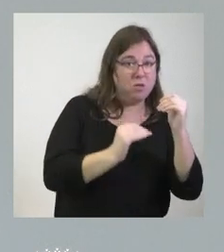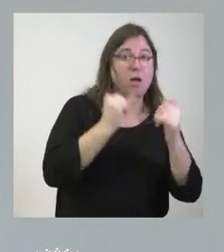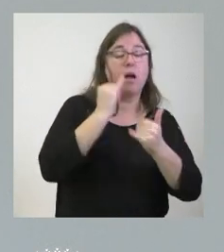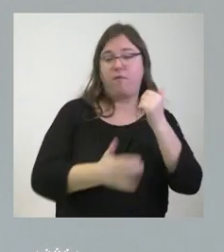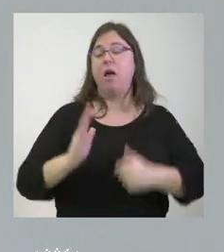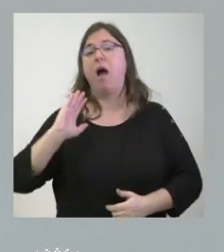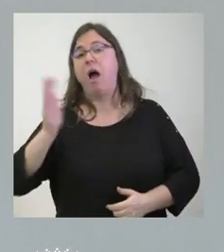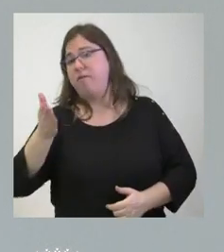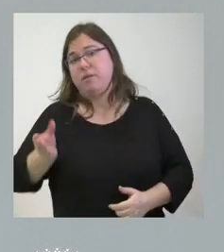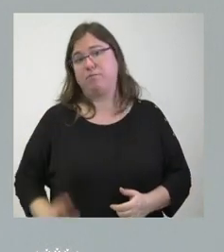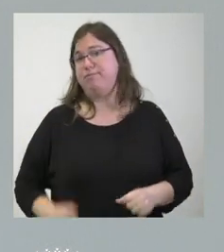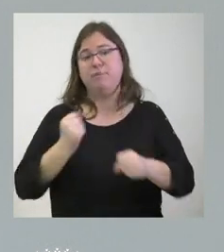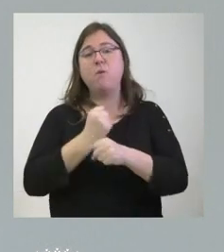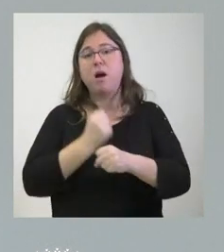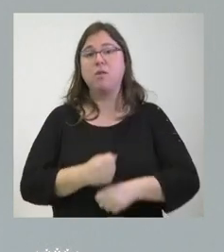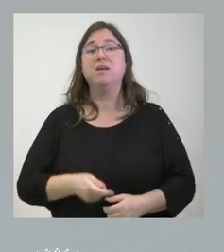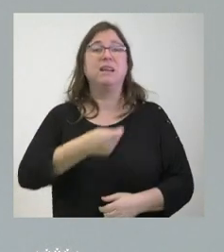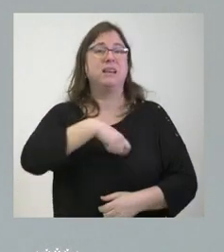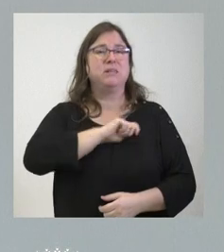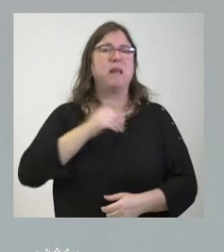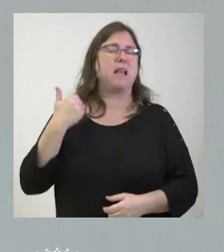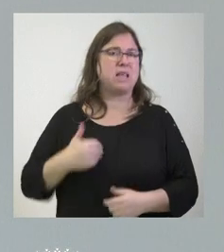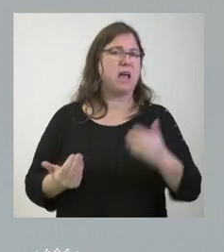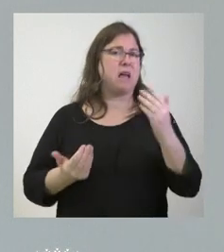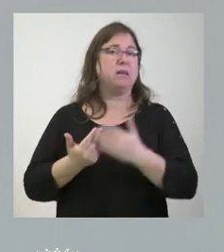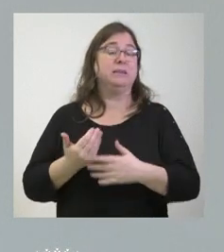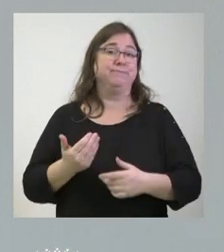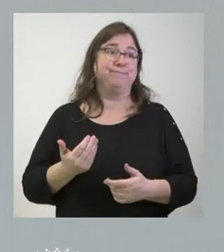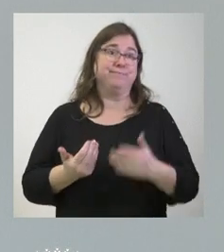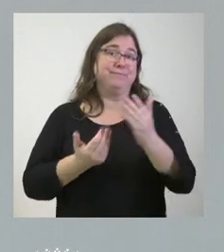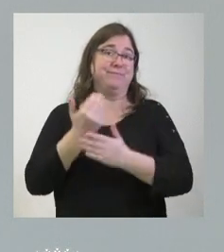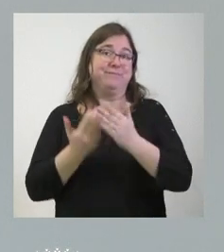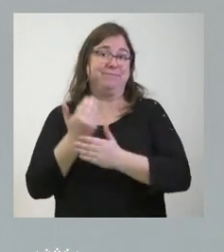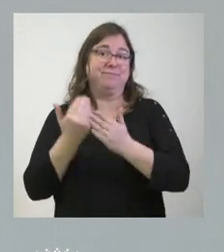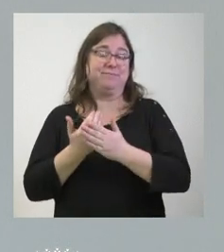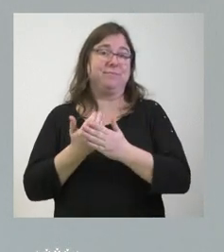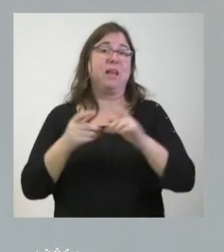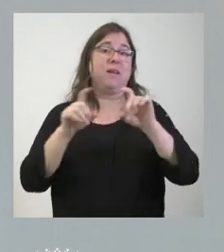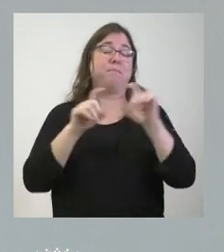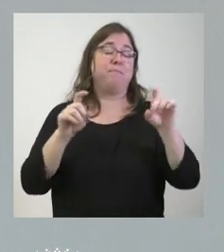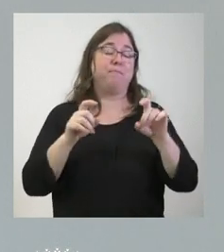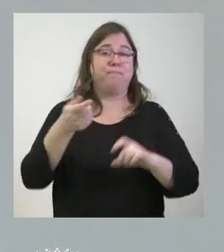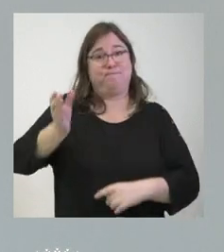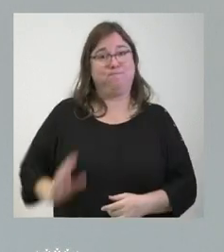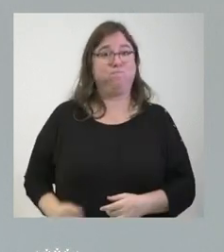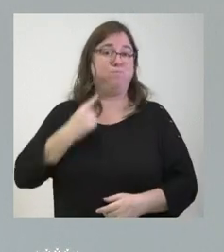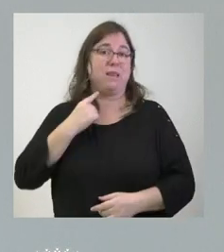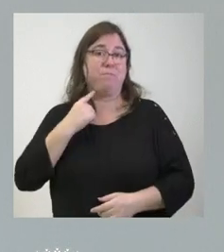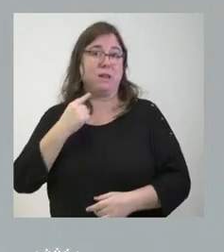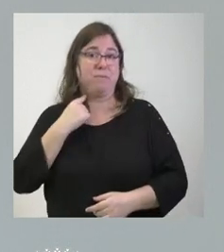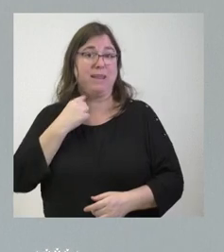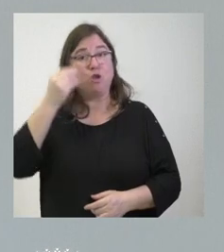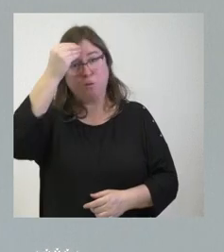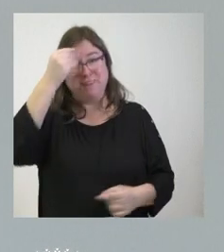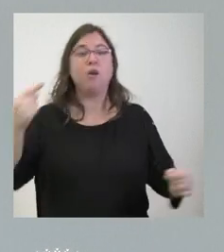perjudicando el poder adquirido de los trabajadores en España llevamos algún tiempo de pérdida de poder adquirido de los trabajadores y yo creo que hay hacer justo todo lo contrario